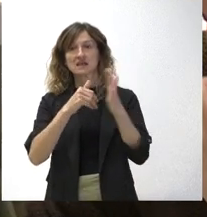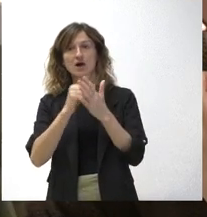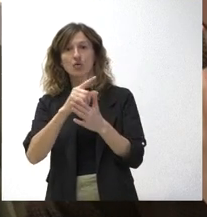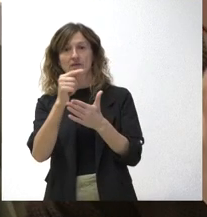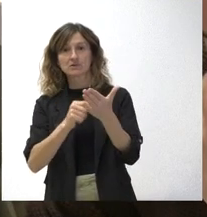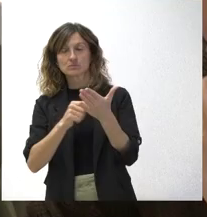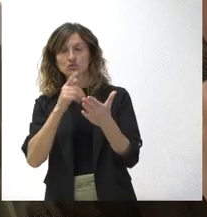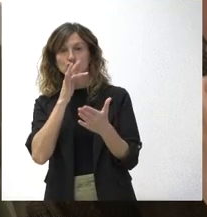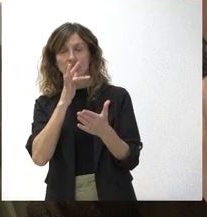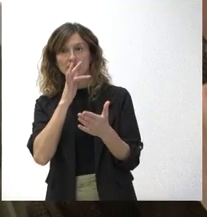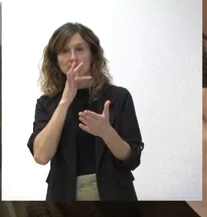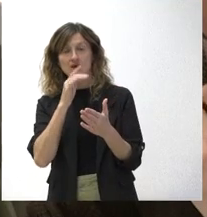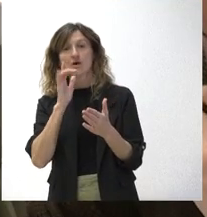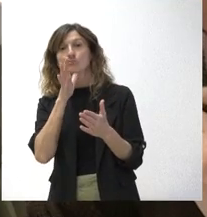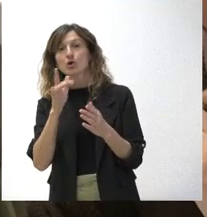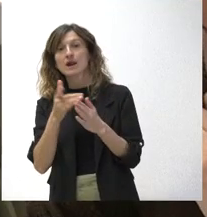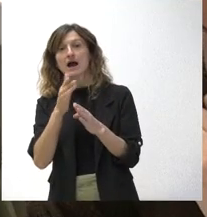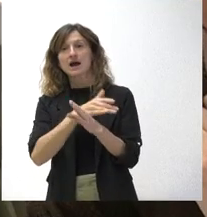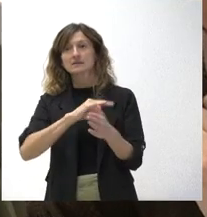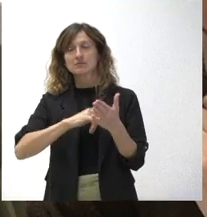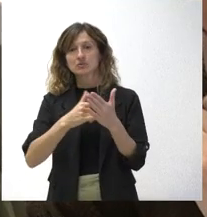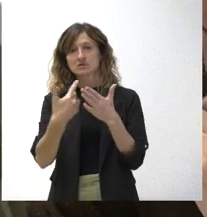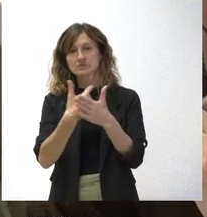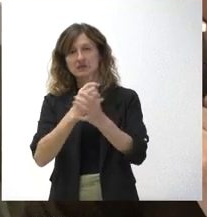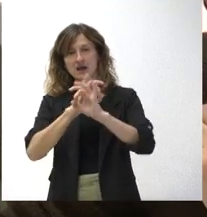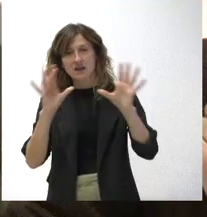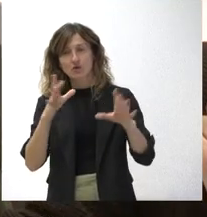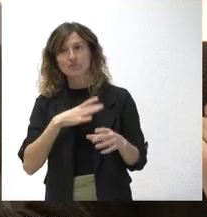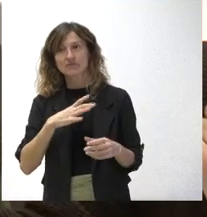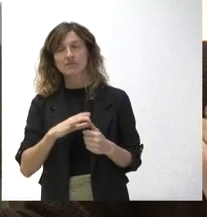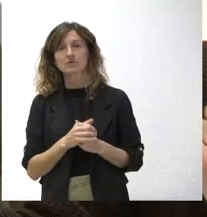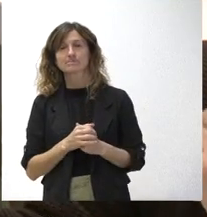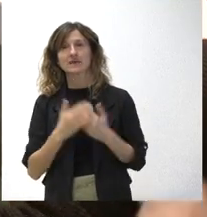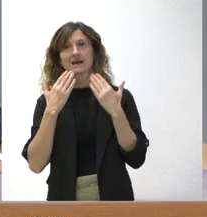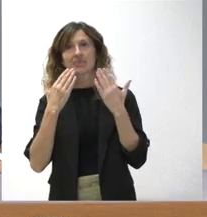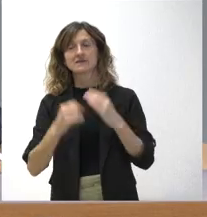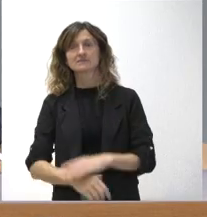esto es porque es un anteproyecto o es un proyecto. Si esto me lo pueden clarificar, por favor. Muchas gracias.